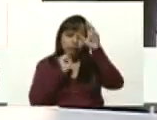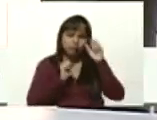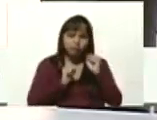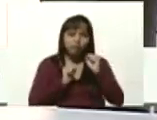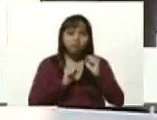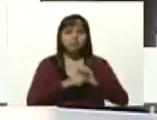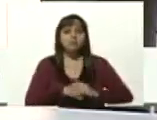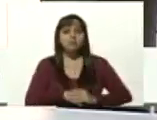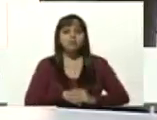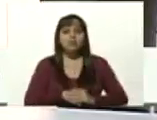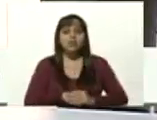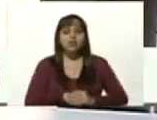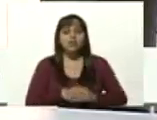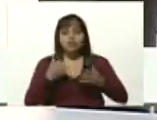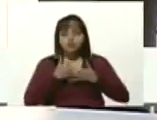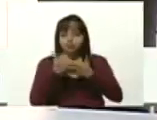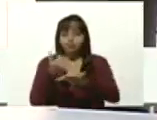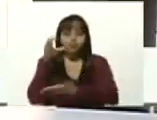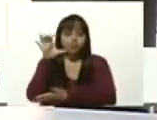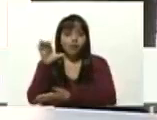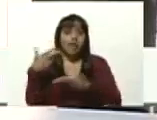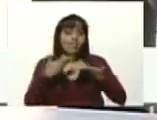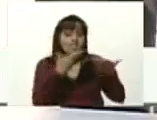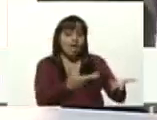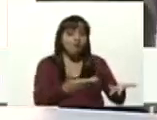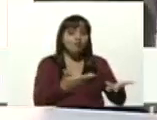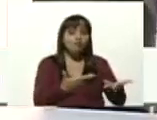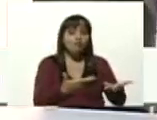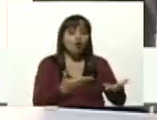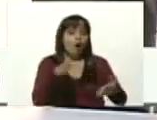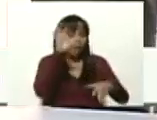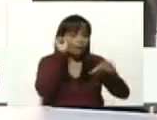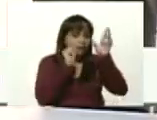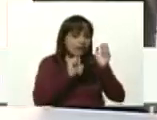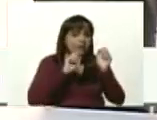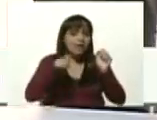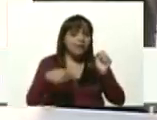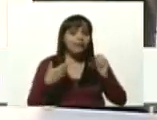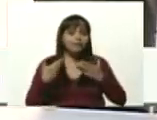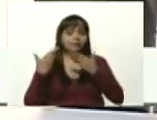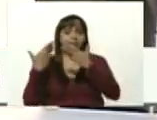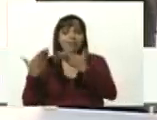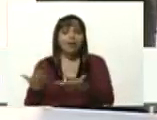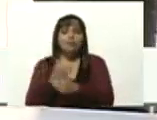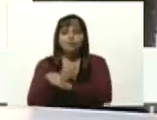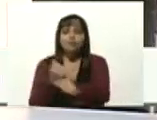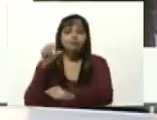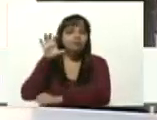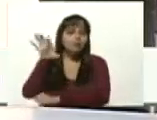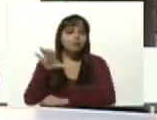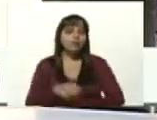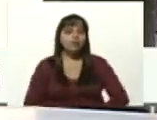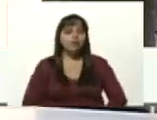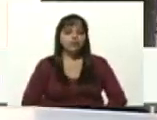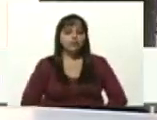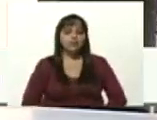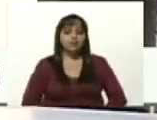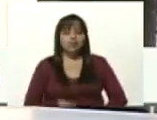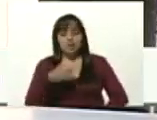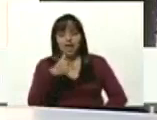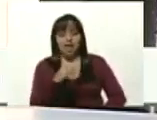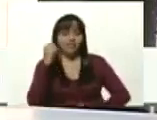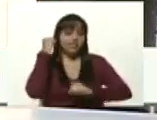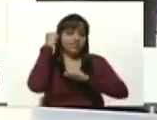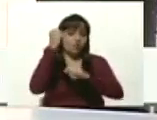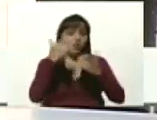patria porque a medida que damos conocimiento estamos alimentando la patria y allí tenemos también pues nuestros vencedores y